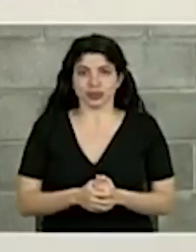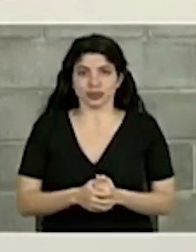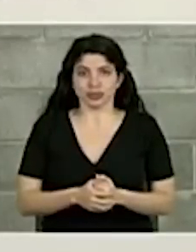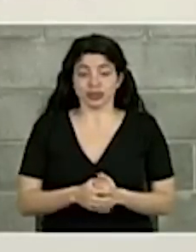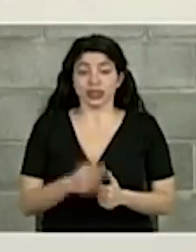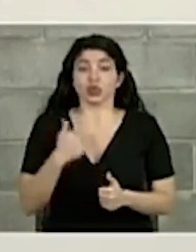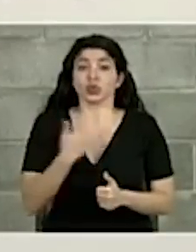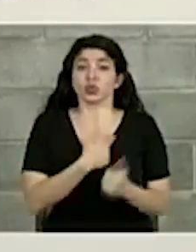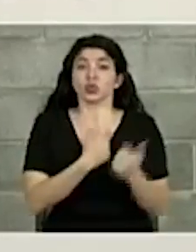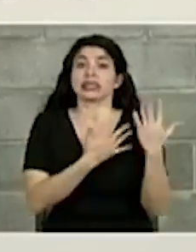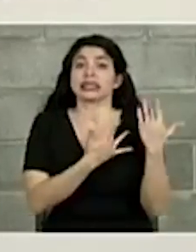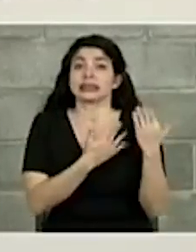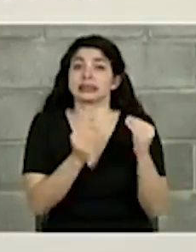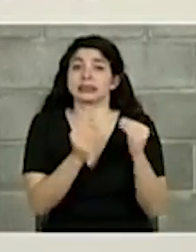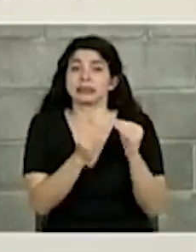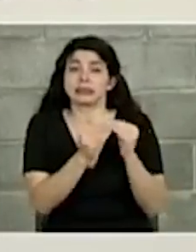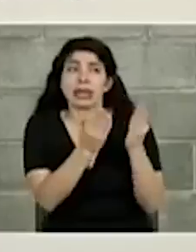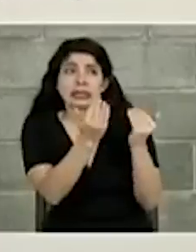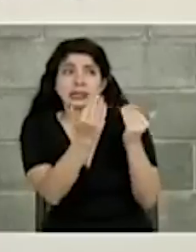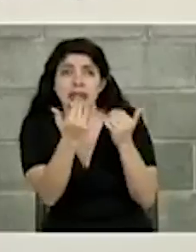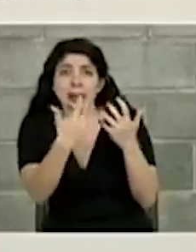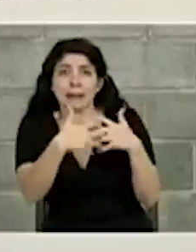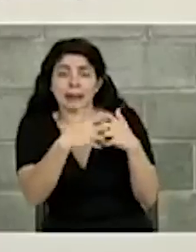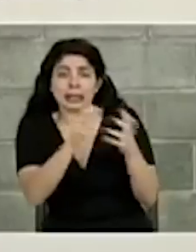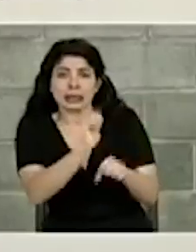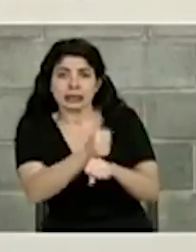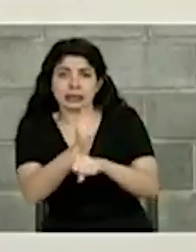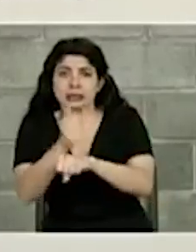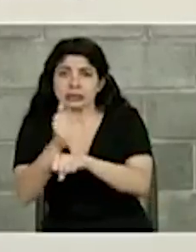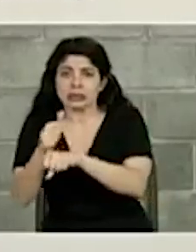Y esperamos atraer más empresas aquí a la región.